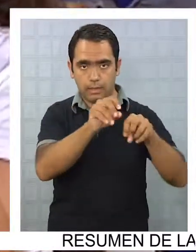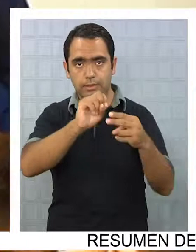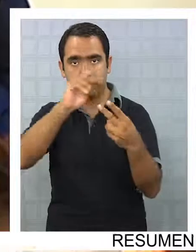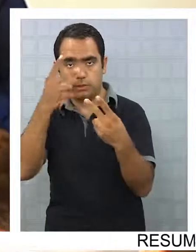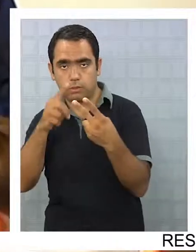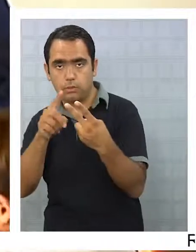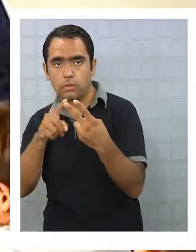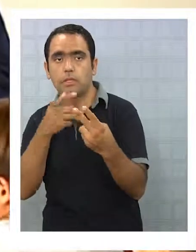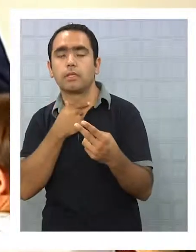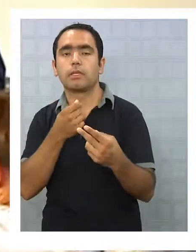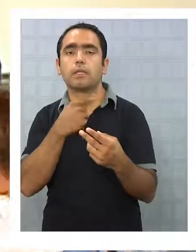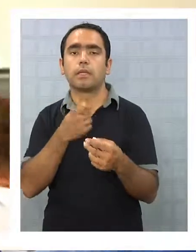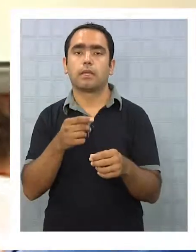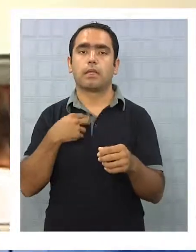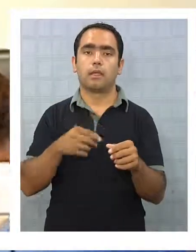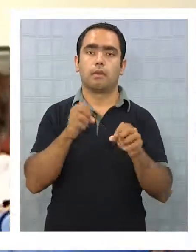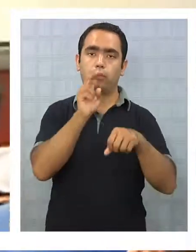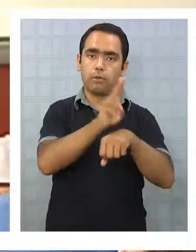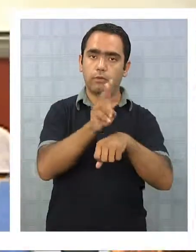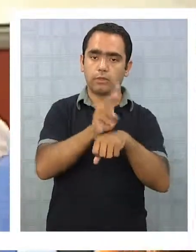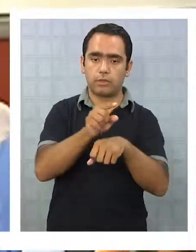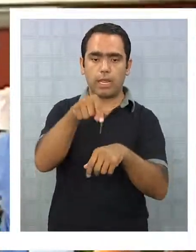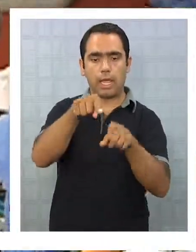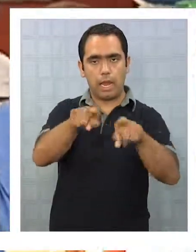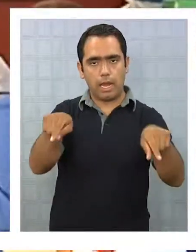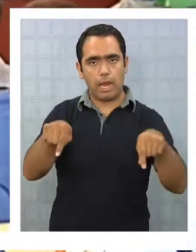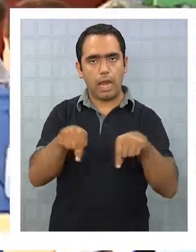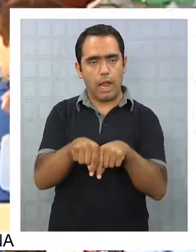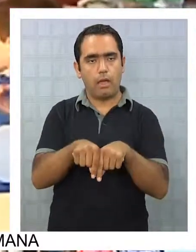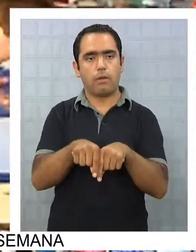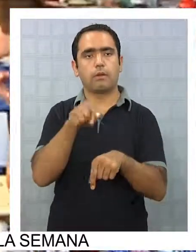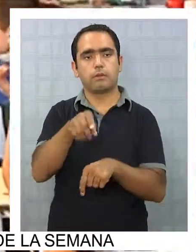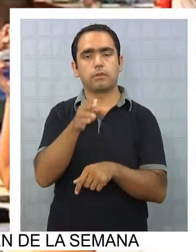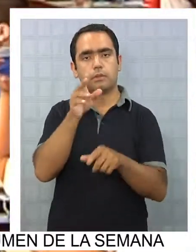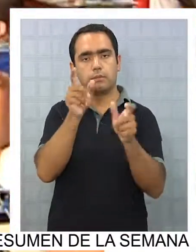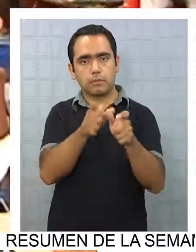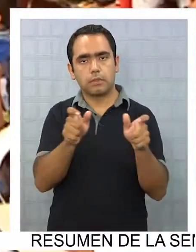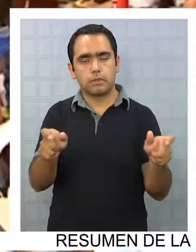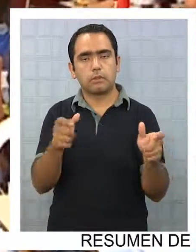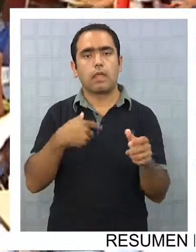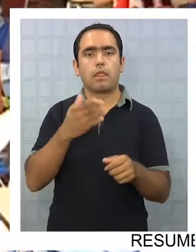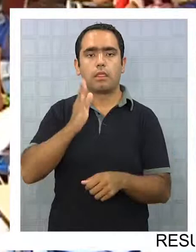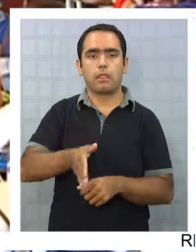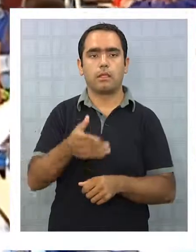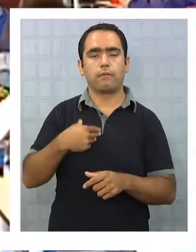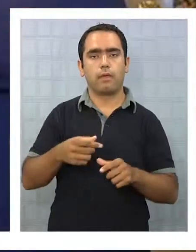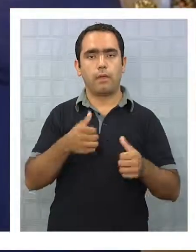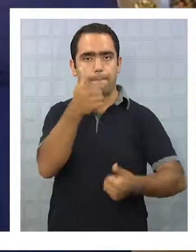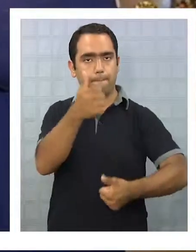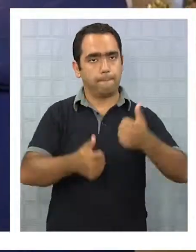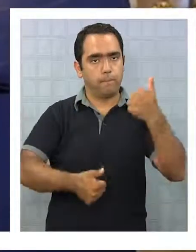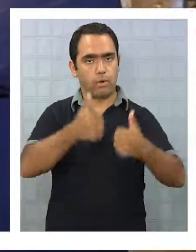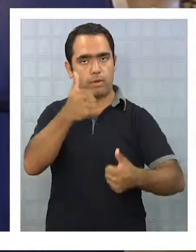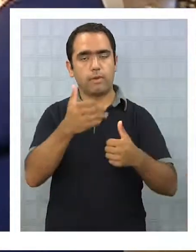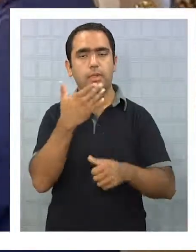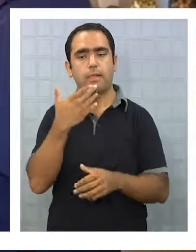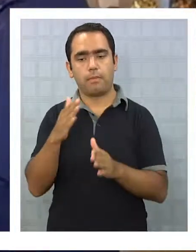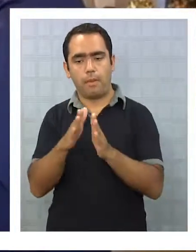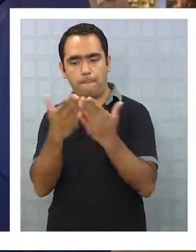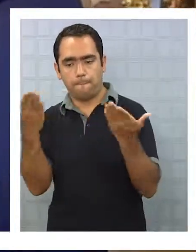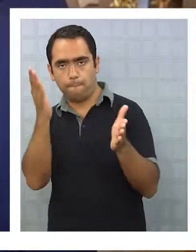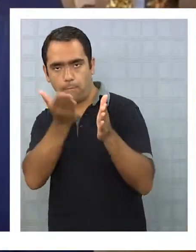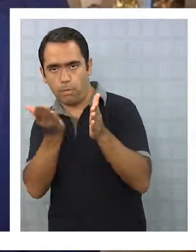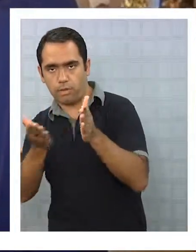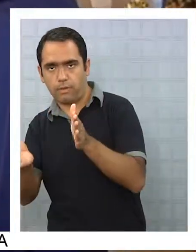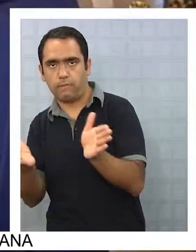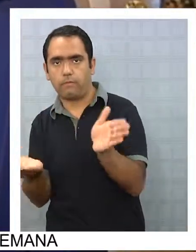buscará retener a los docentes en el aula, donde los docentes deberán certificarse después de una prueba y un portafolio, propuesta que